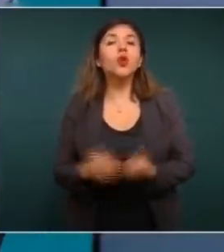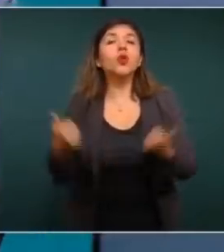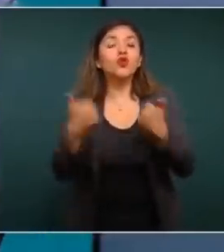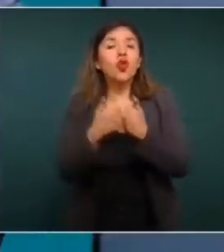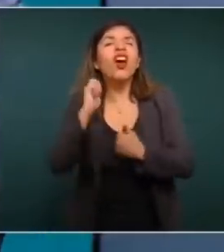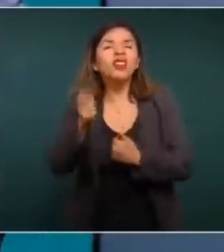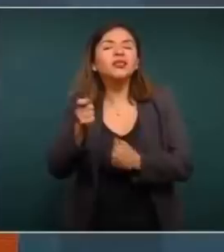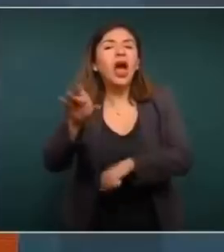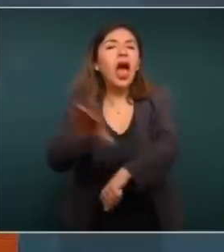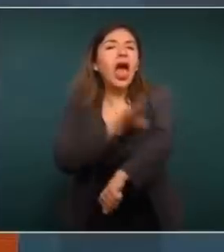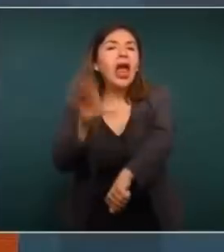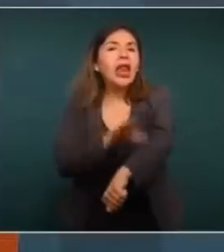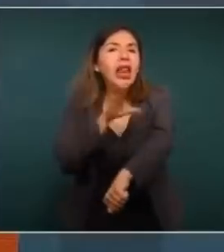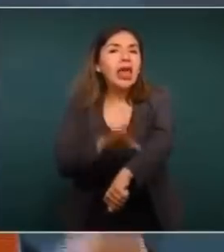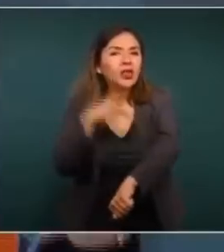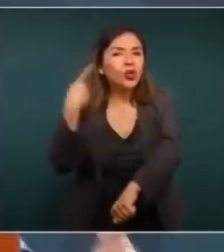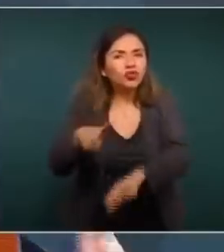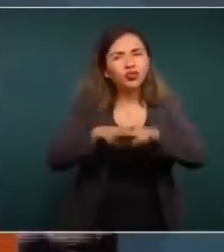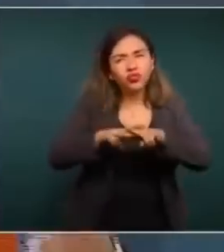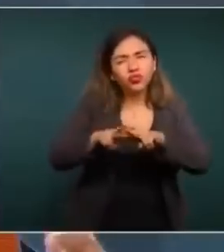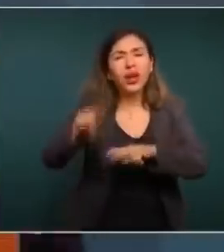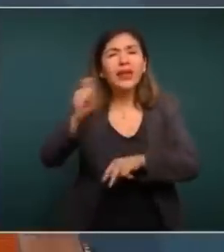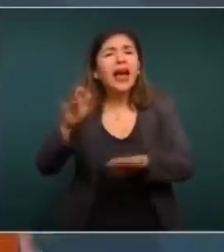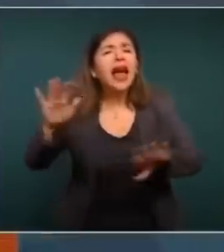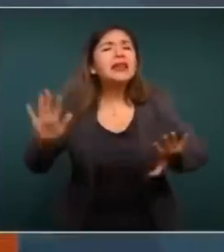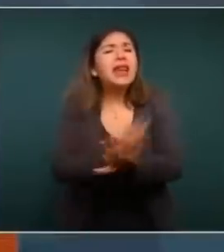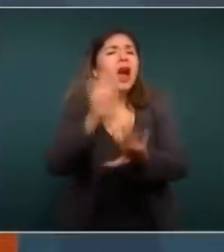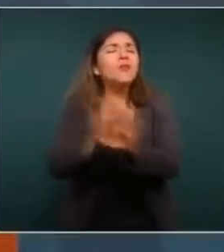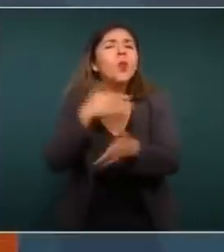Entonces, es modernizar.